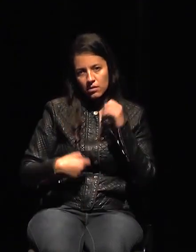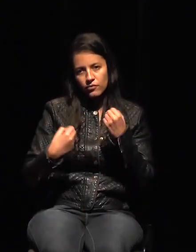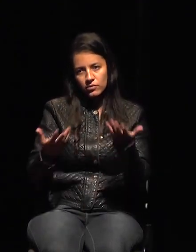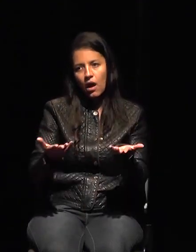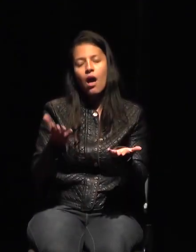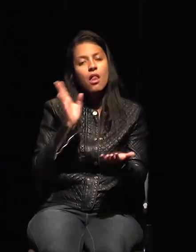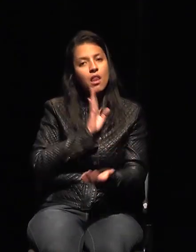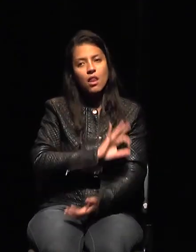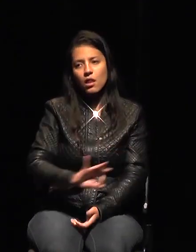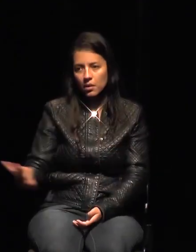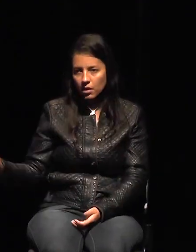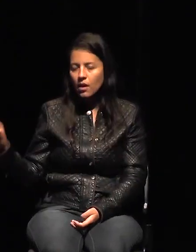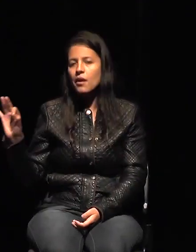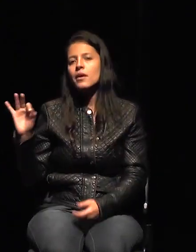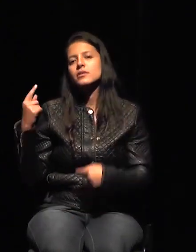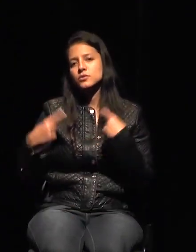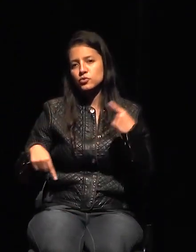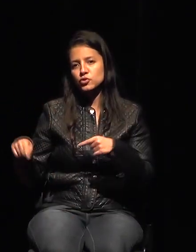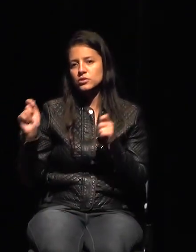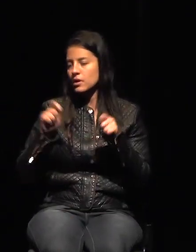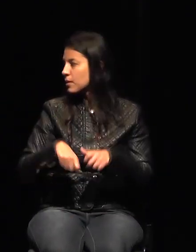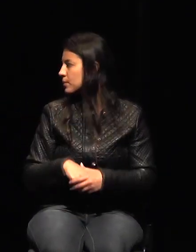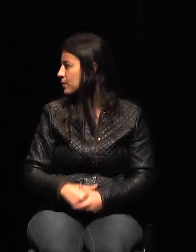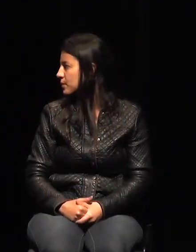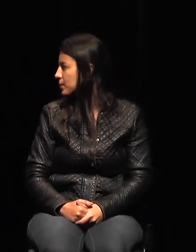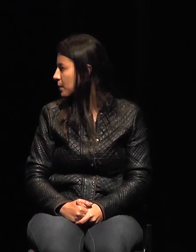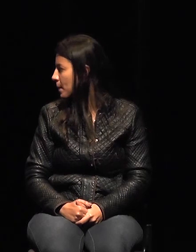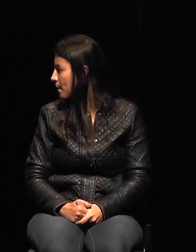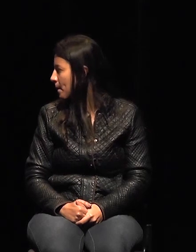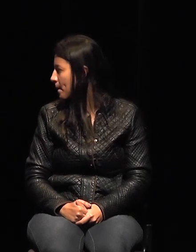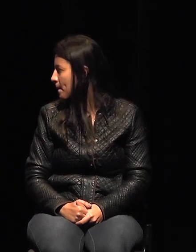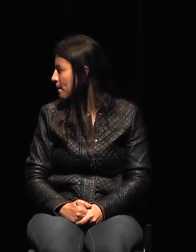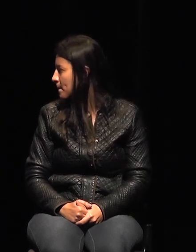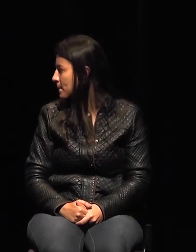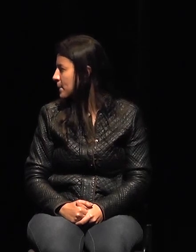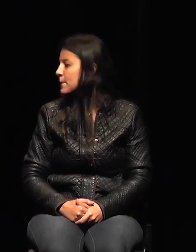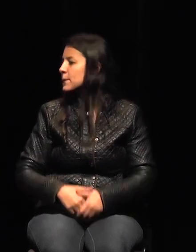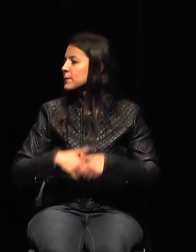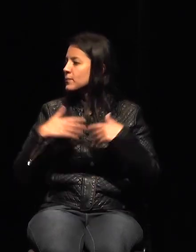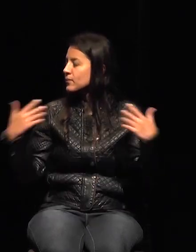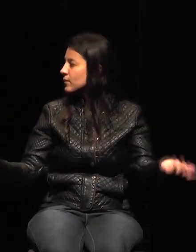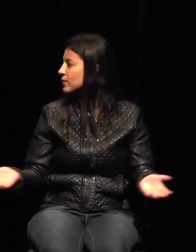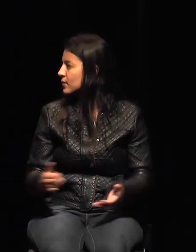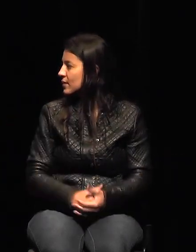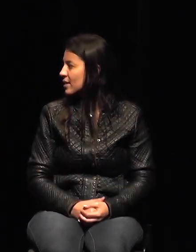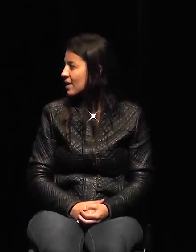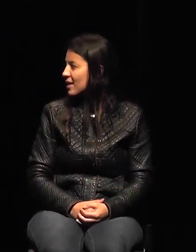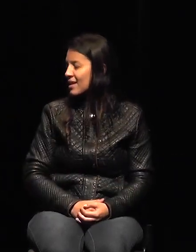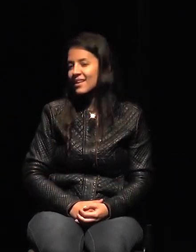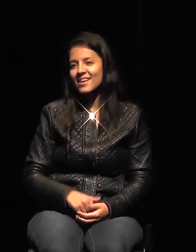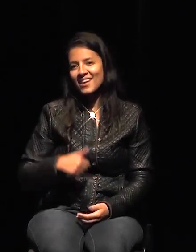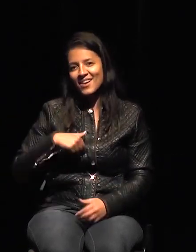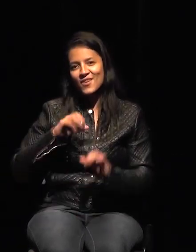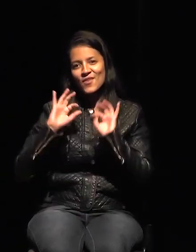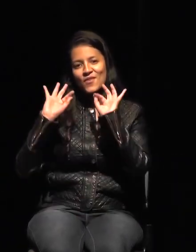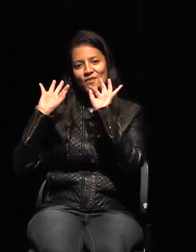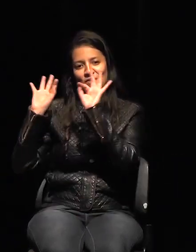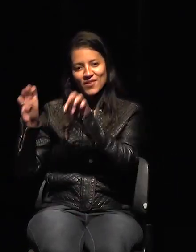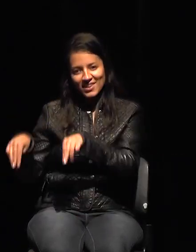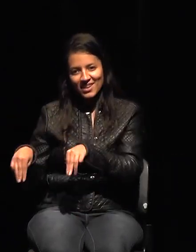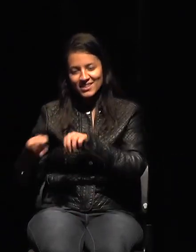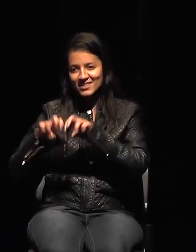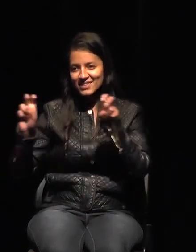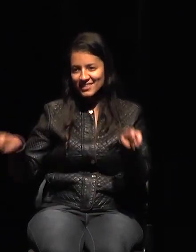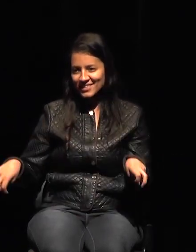Y con esas palabras voy a concluir el panel registrando dos puntos. Primero, la